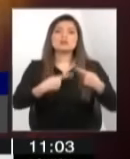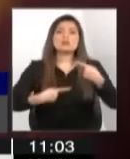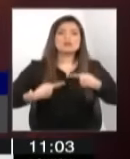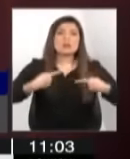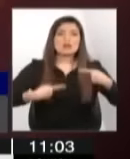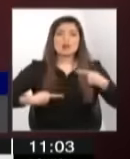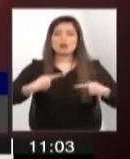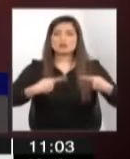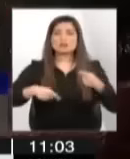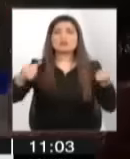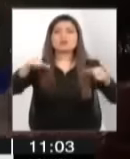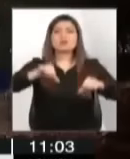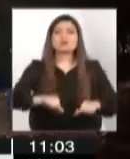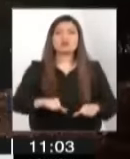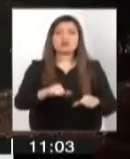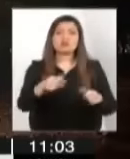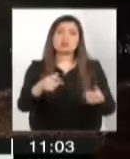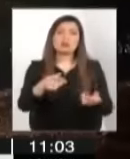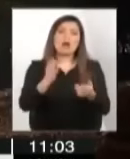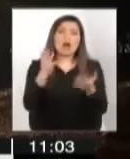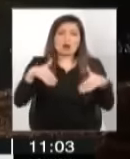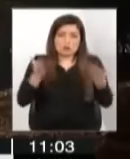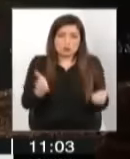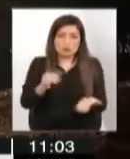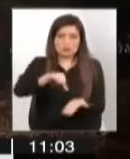Central. Una discusión abierta.